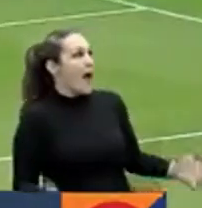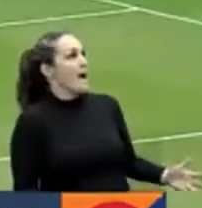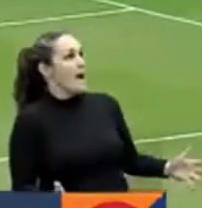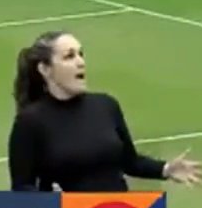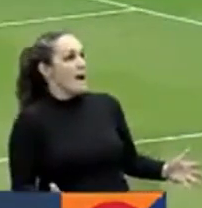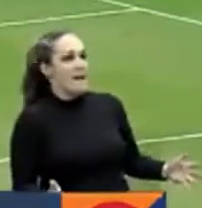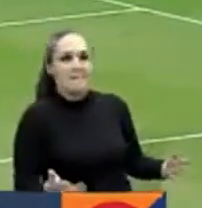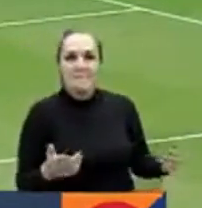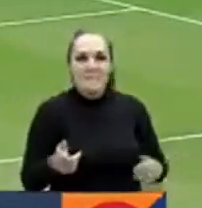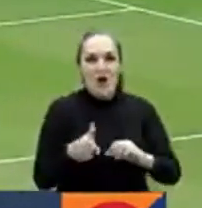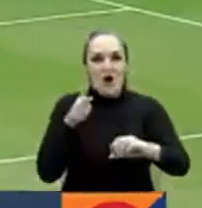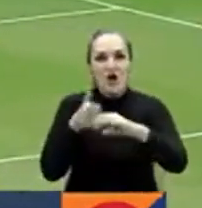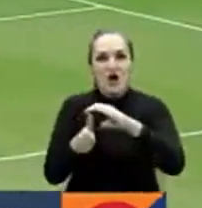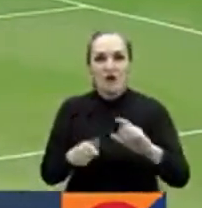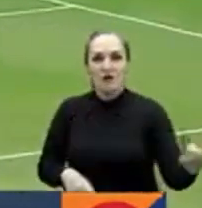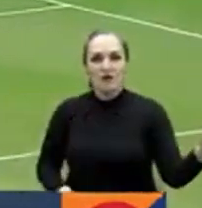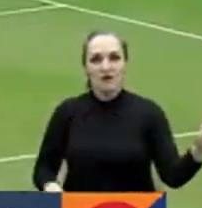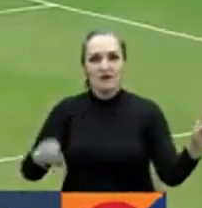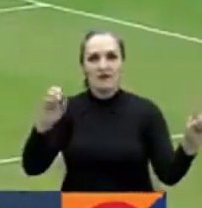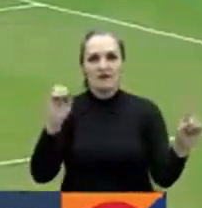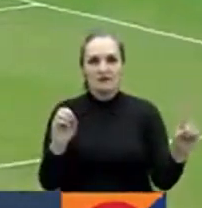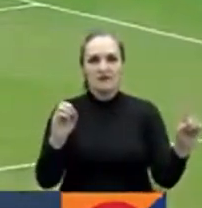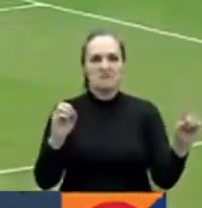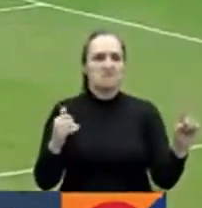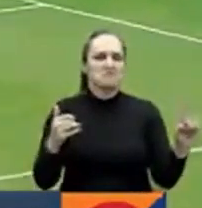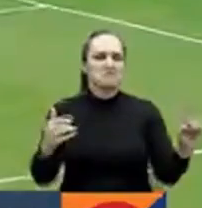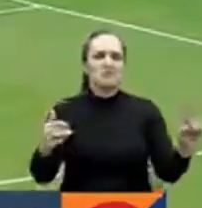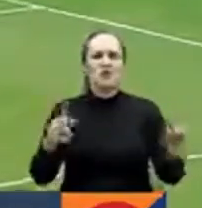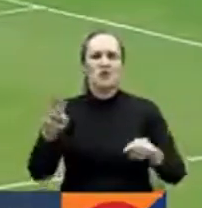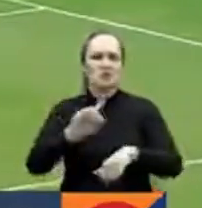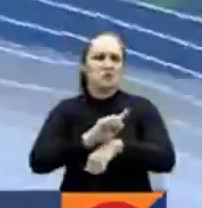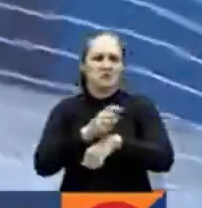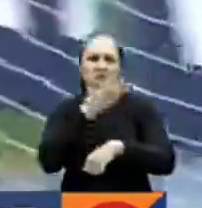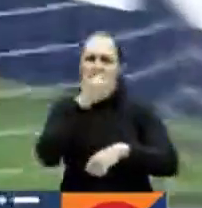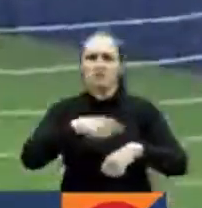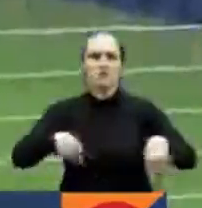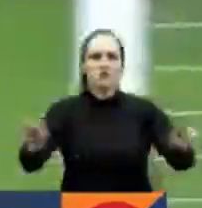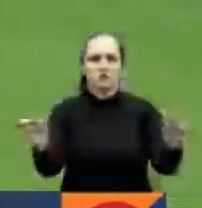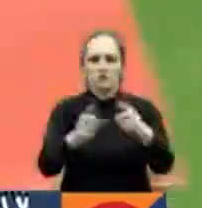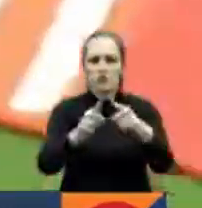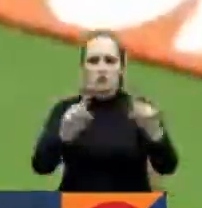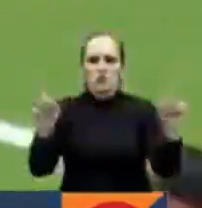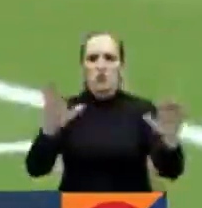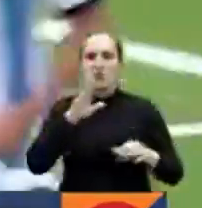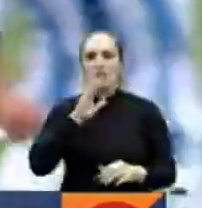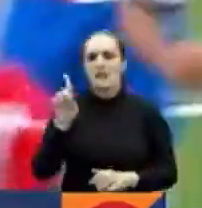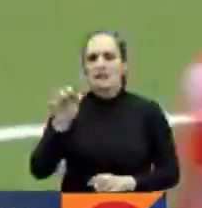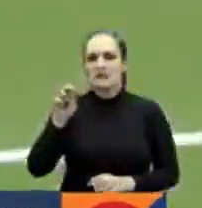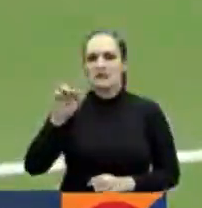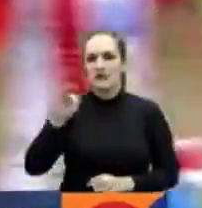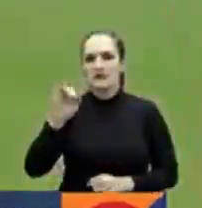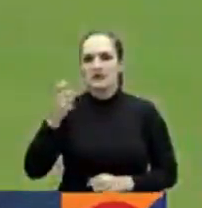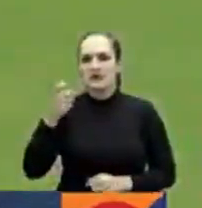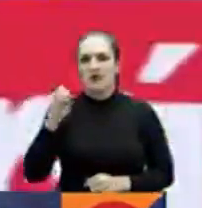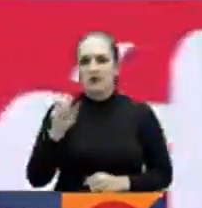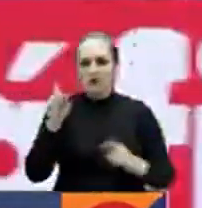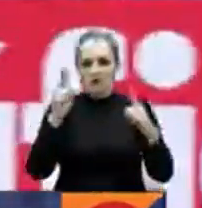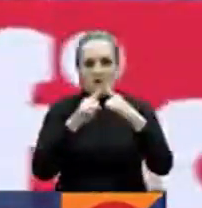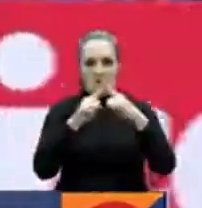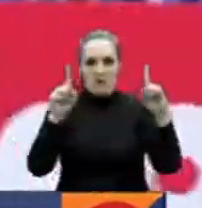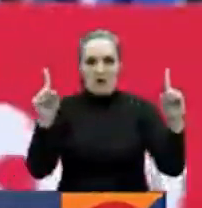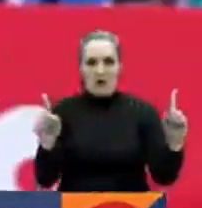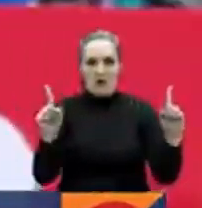gol. Dos minutos después, los argentinos lograron el empate tras esta jugada individual de Santiago Castro que finalizó Máximo Perrone.